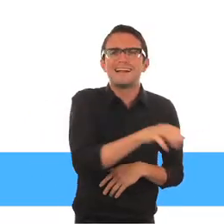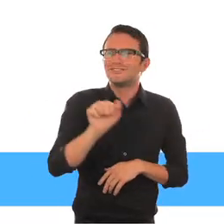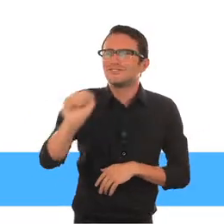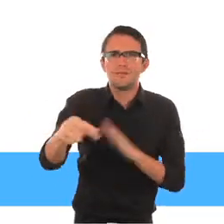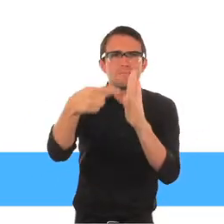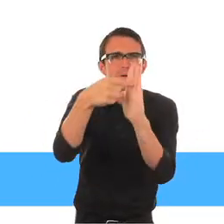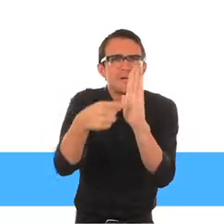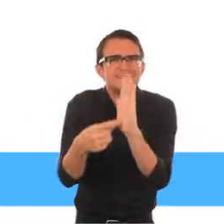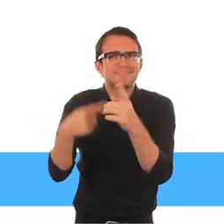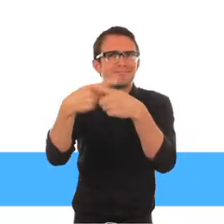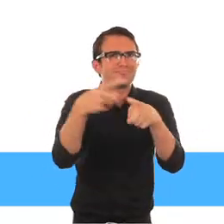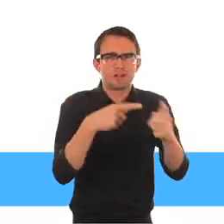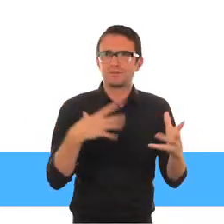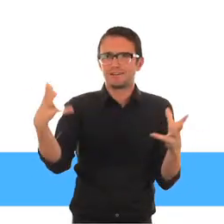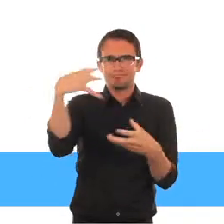donde esté trabajando.